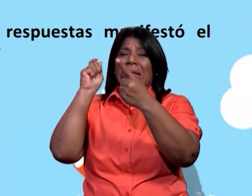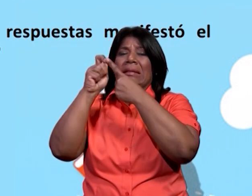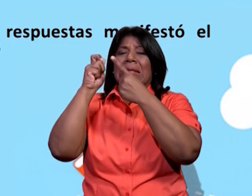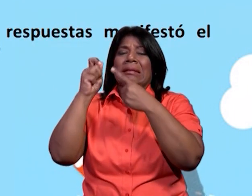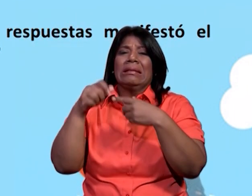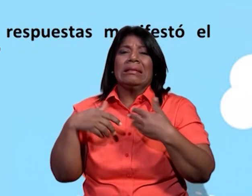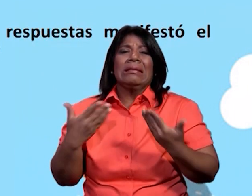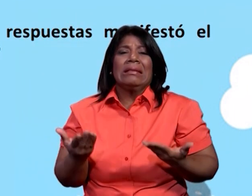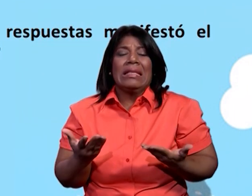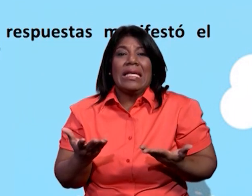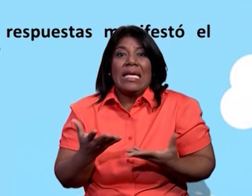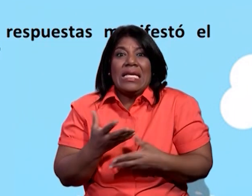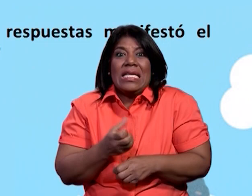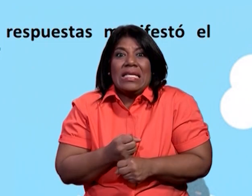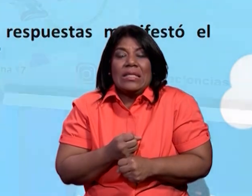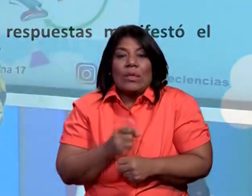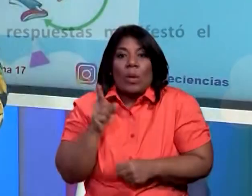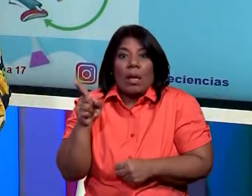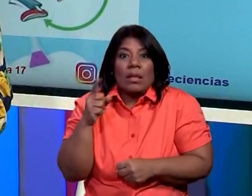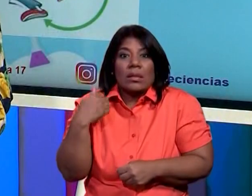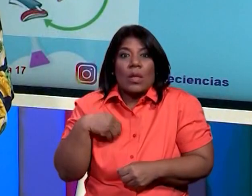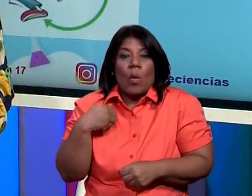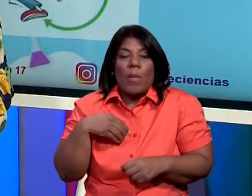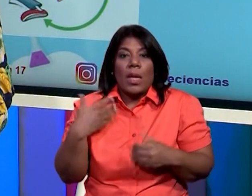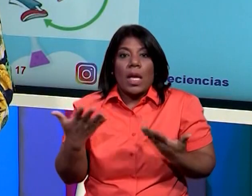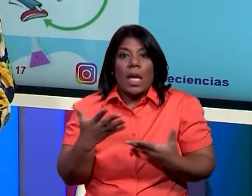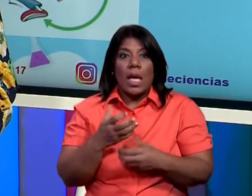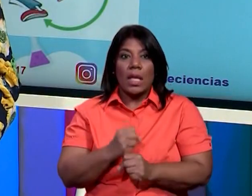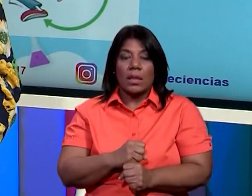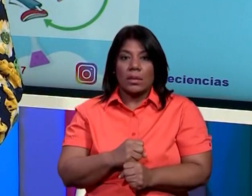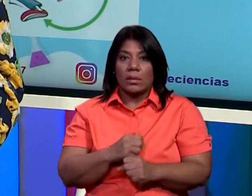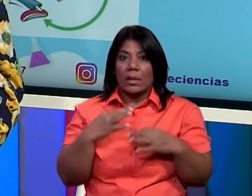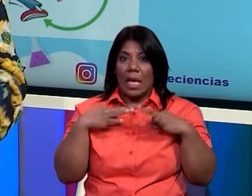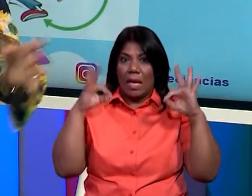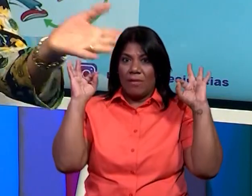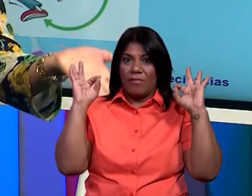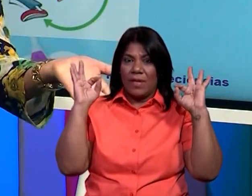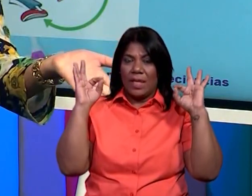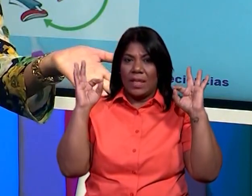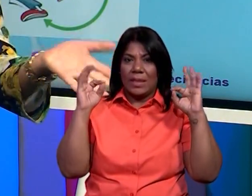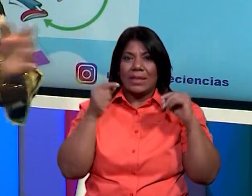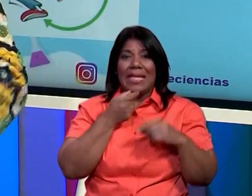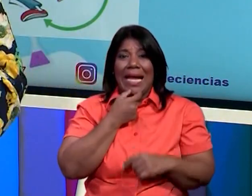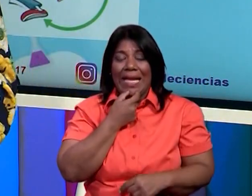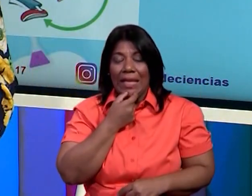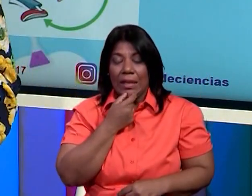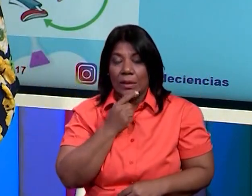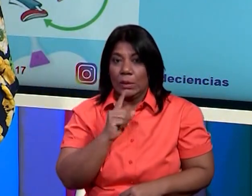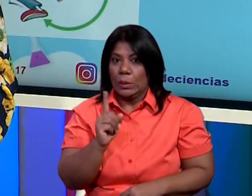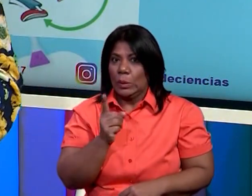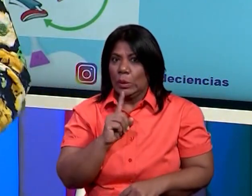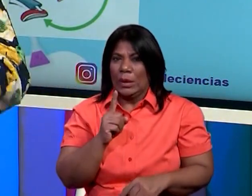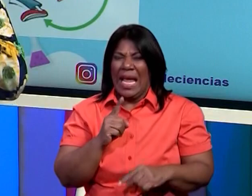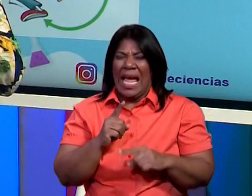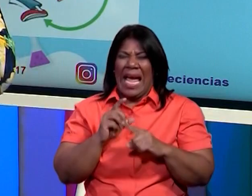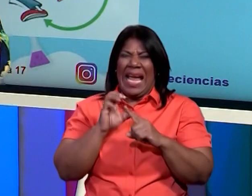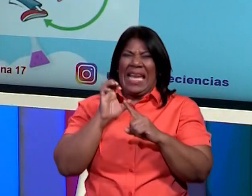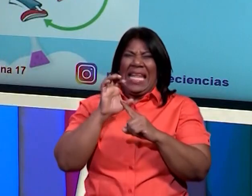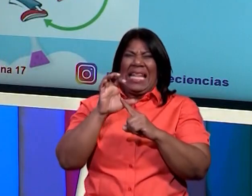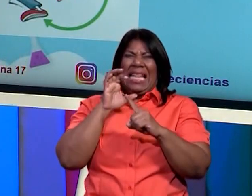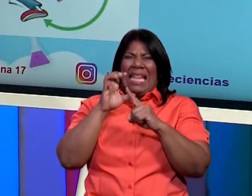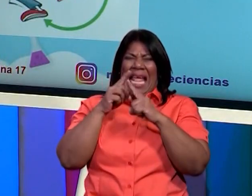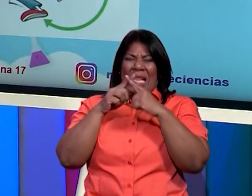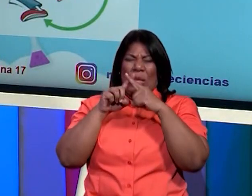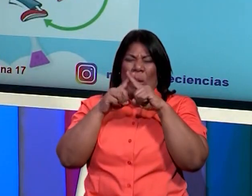este estímulo ustedes qué creen él estaba contento se estaba riendo yo no creo verdad dolor